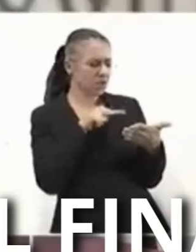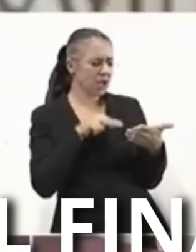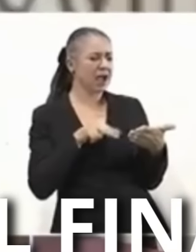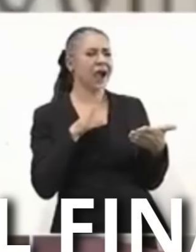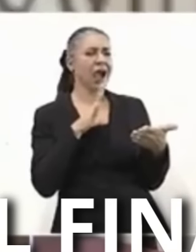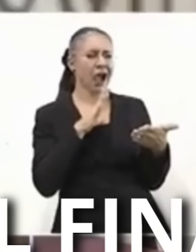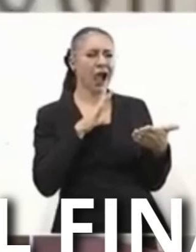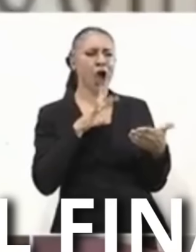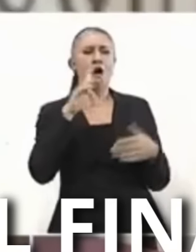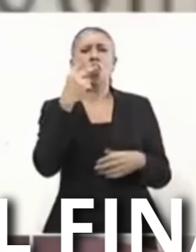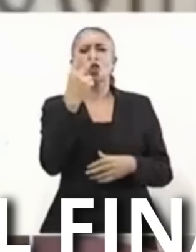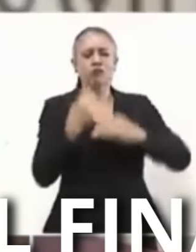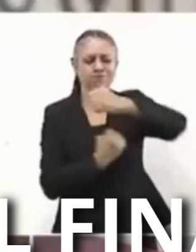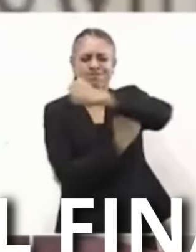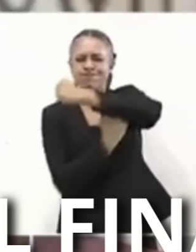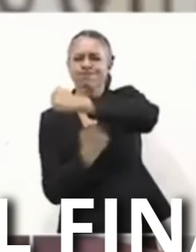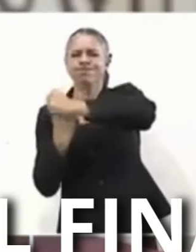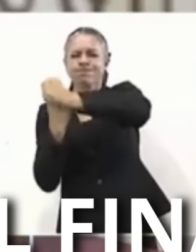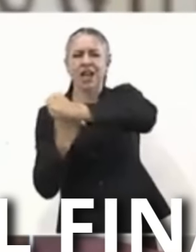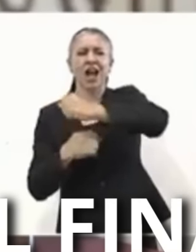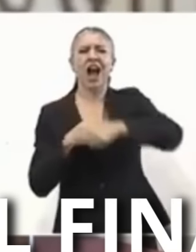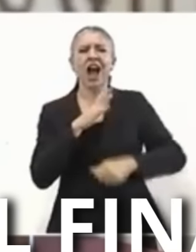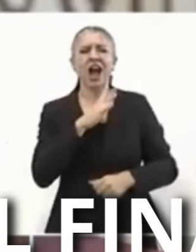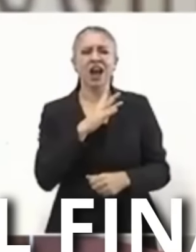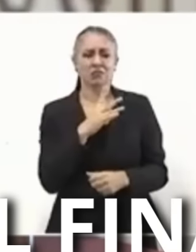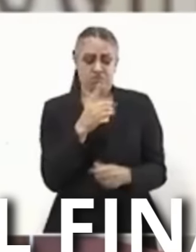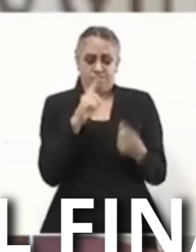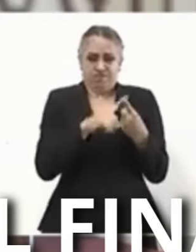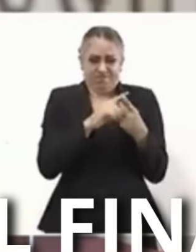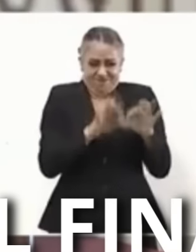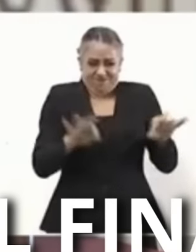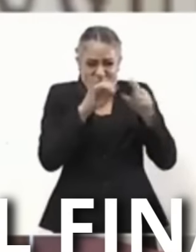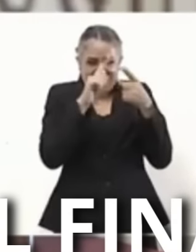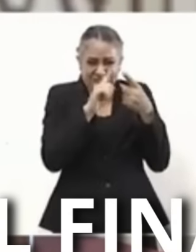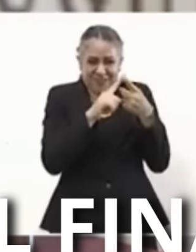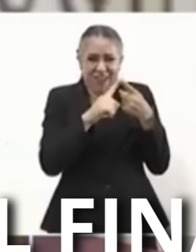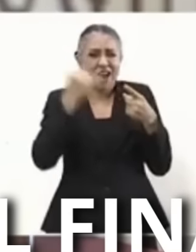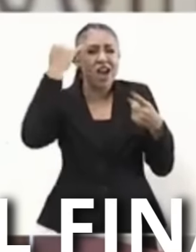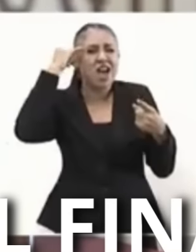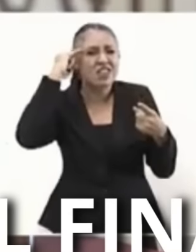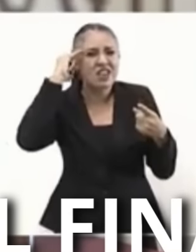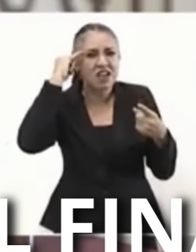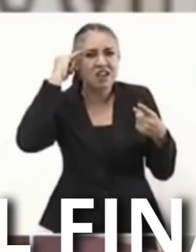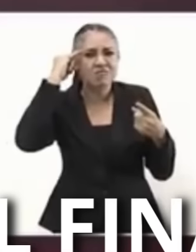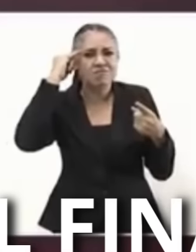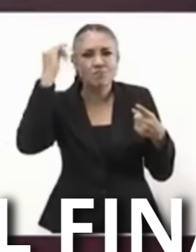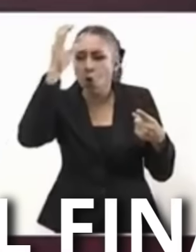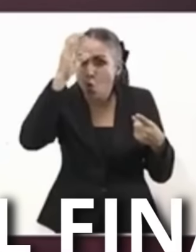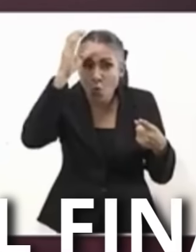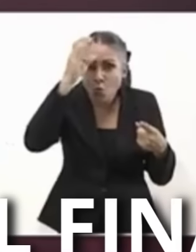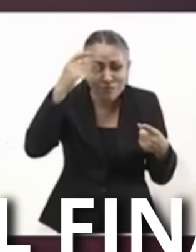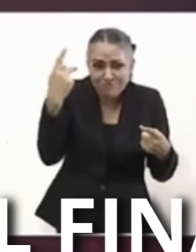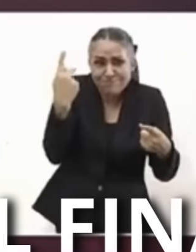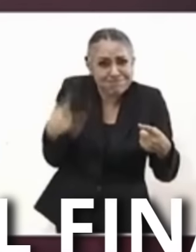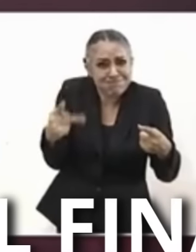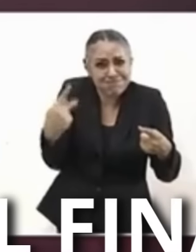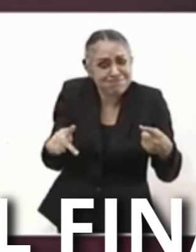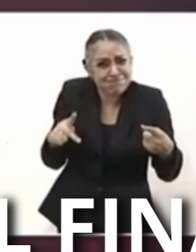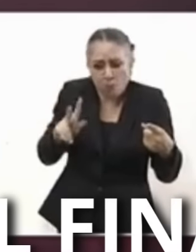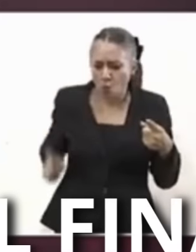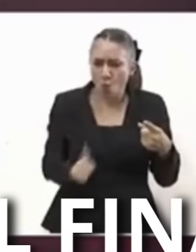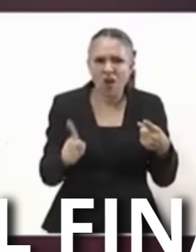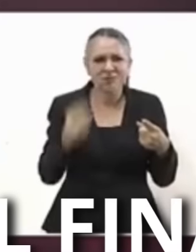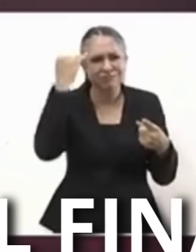Los pueblos indígenas de México Los pueblos originarios La fecunda cultura Que viene De los pueblos originarios